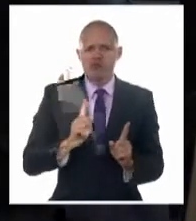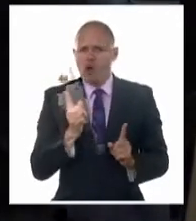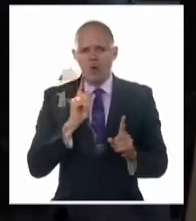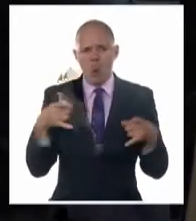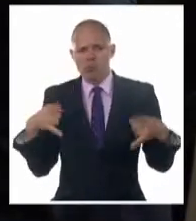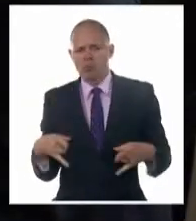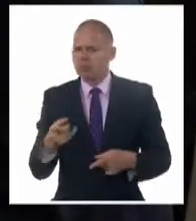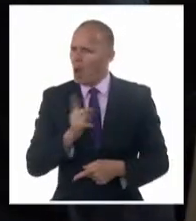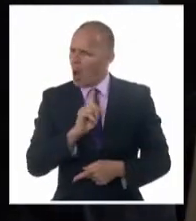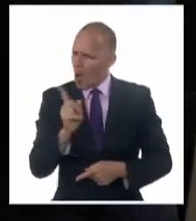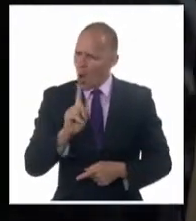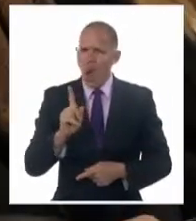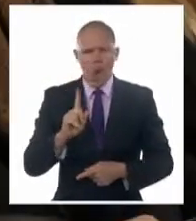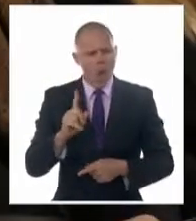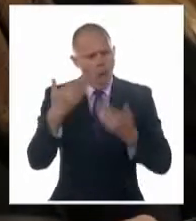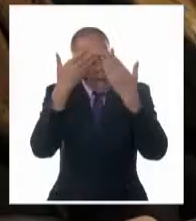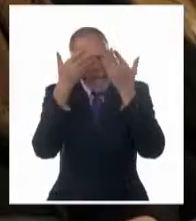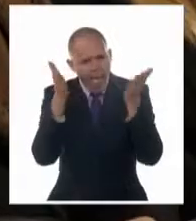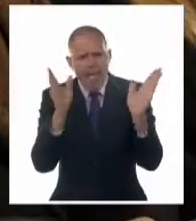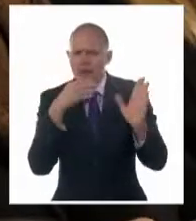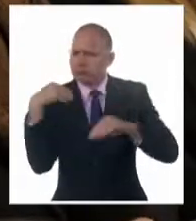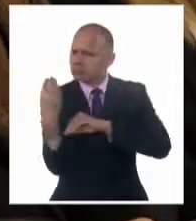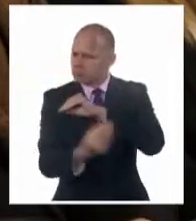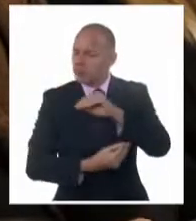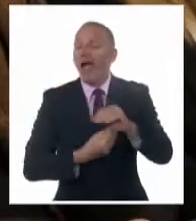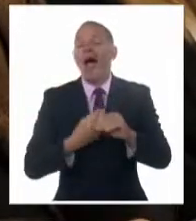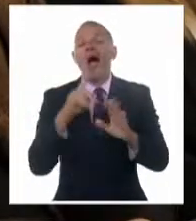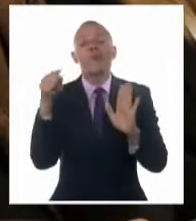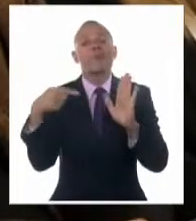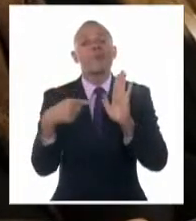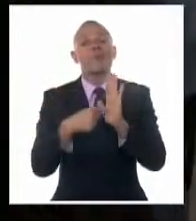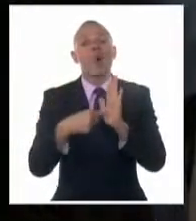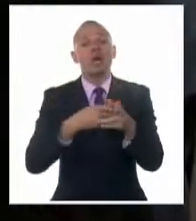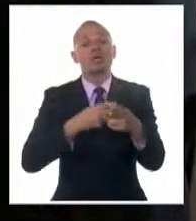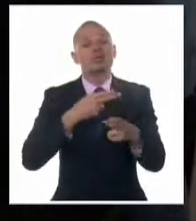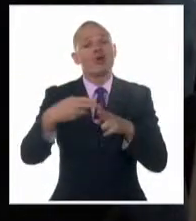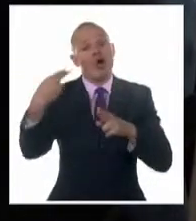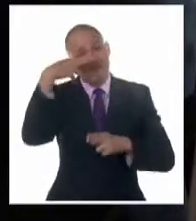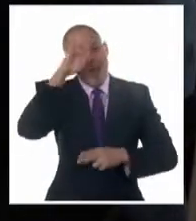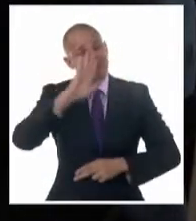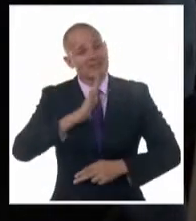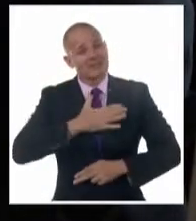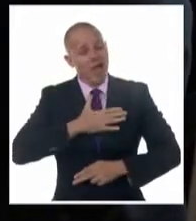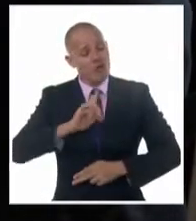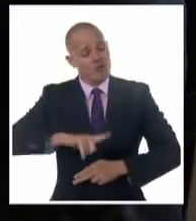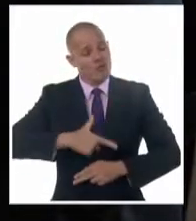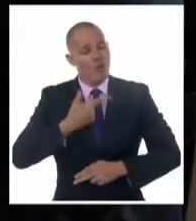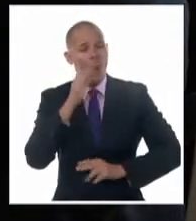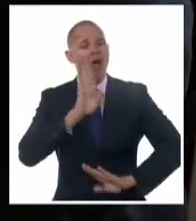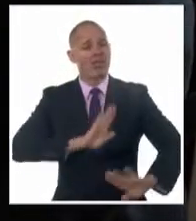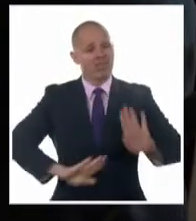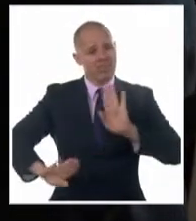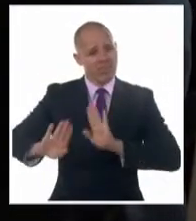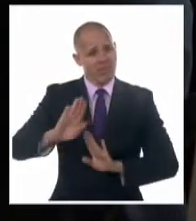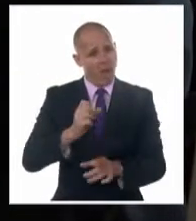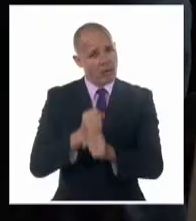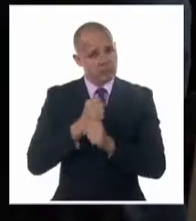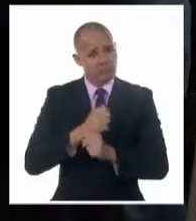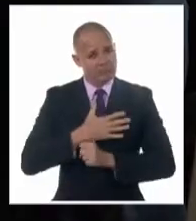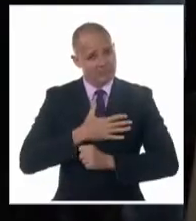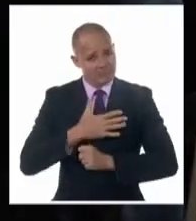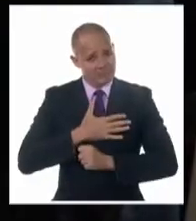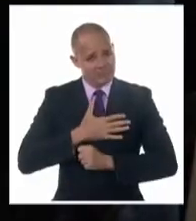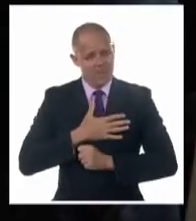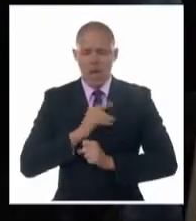esos principios, dependiendo nuestra historia, dependiendo nuestra cultura, avanzando con paso firme, pero seguro